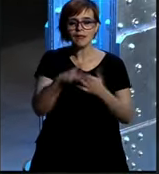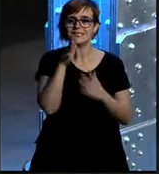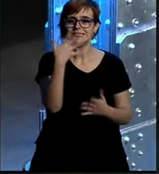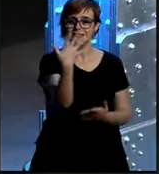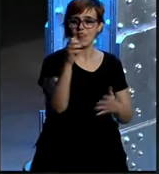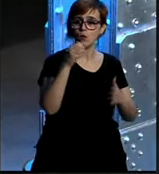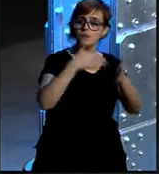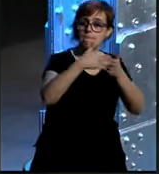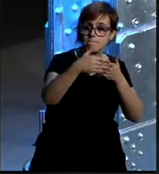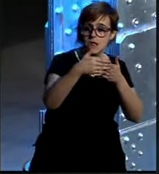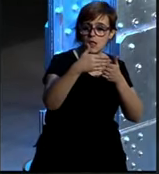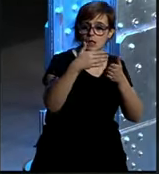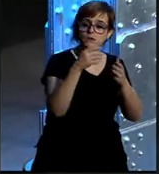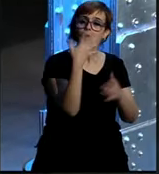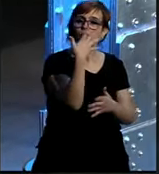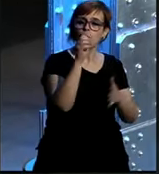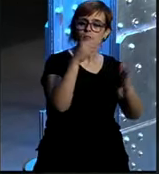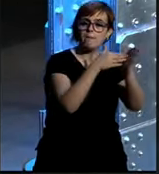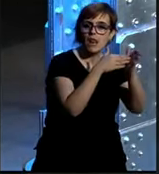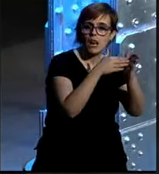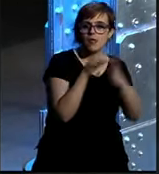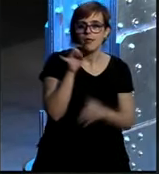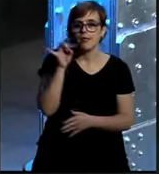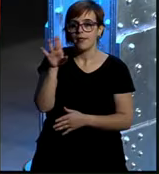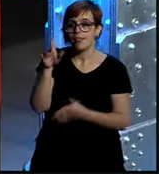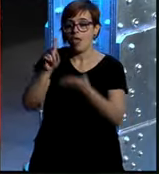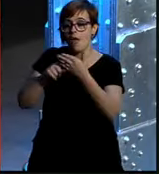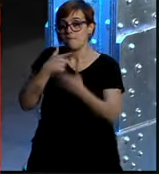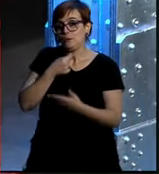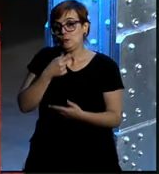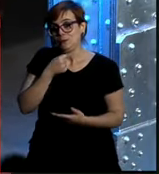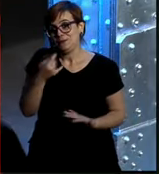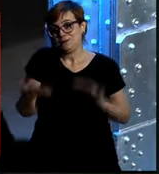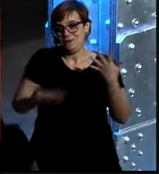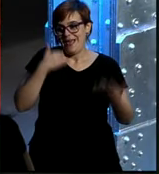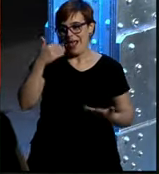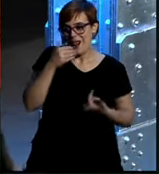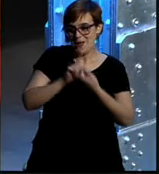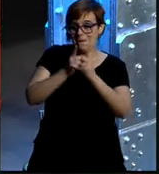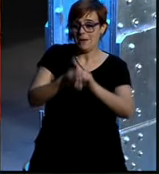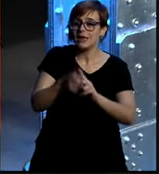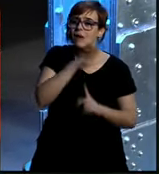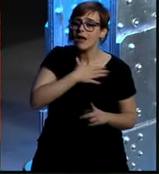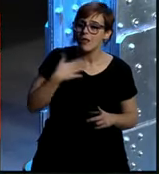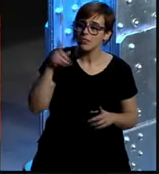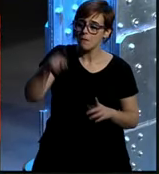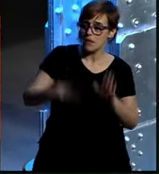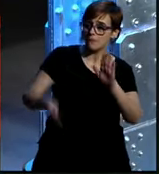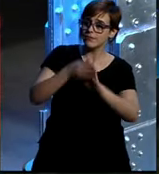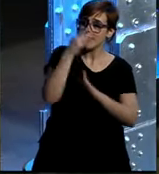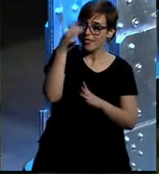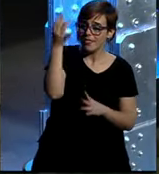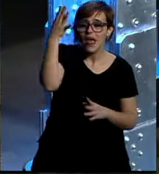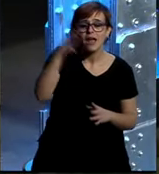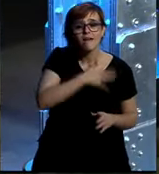50.000 y te hacen 15 likes macho algo tienes que cambiar no sé si si yo por aportar ahí también una otra